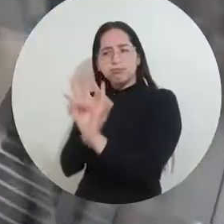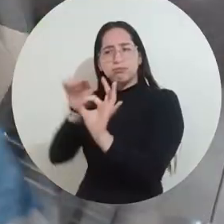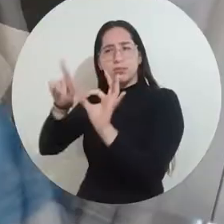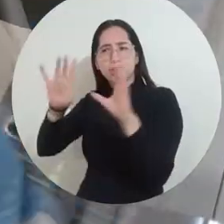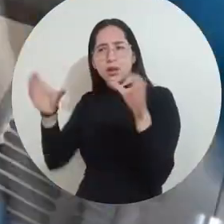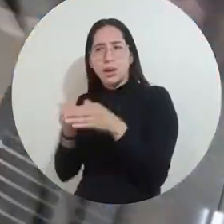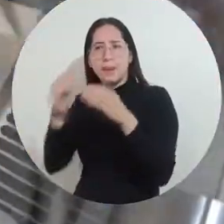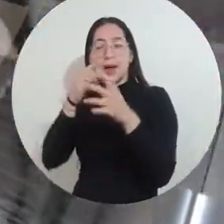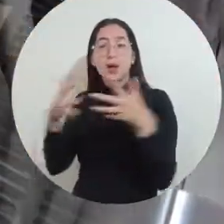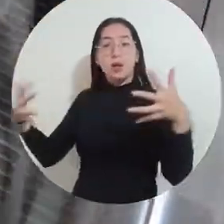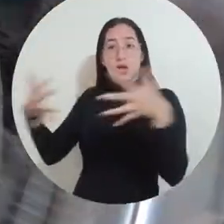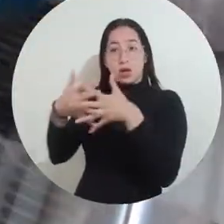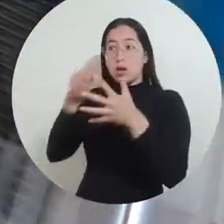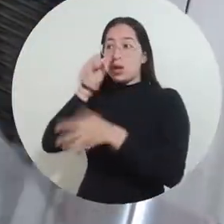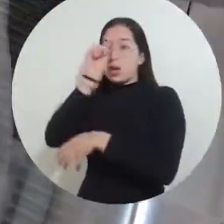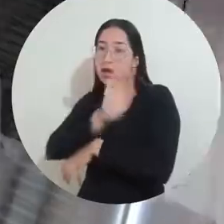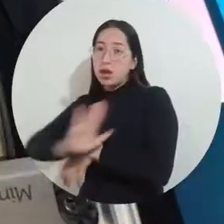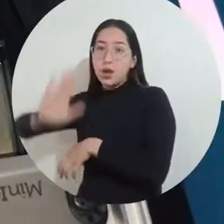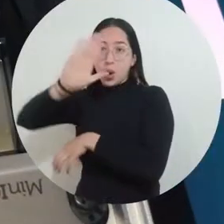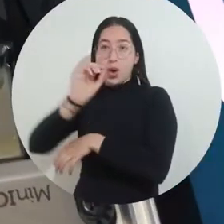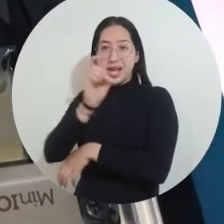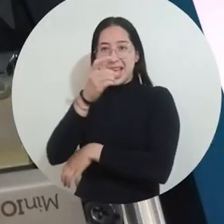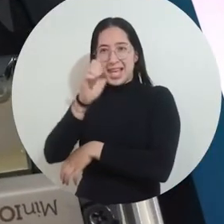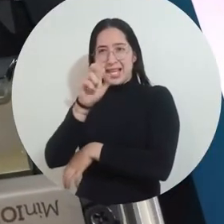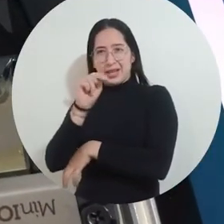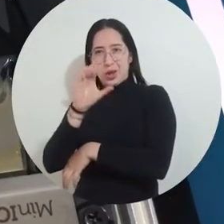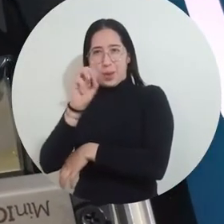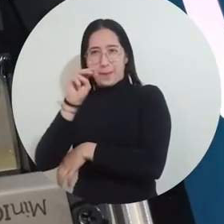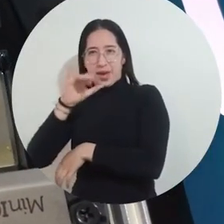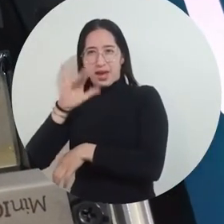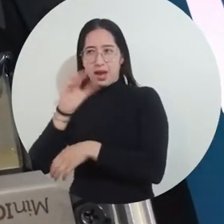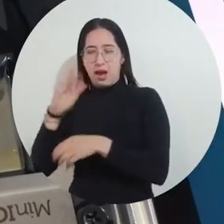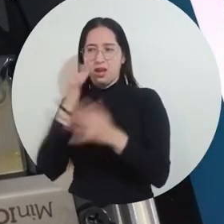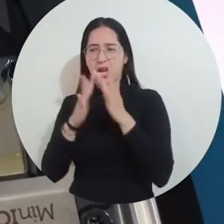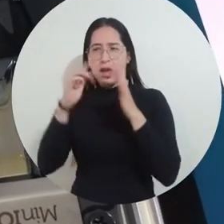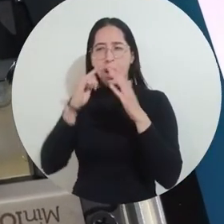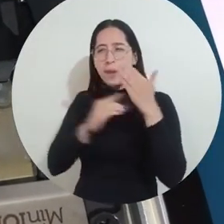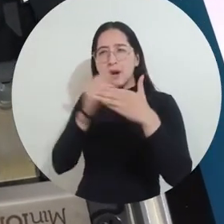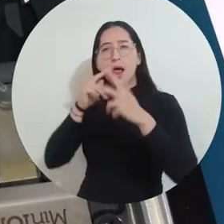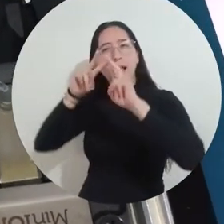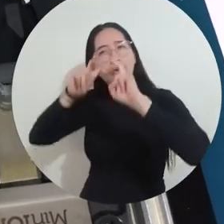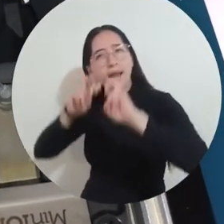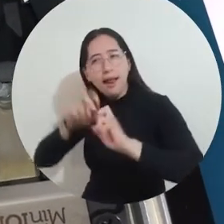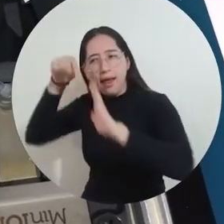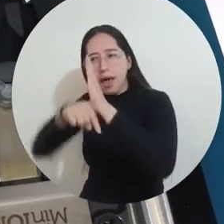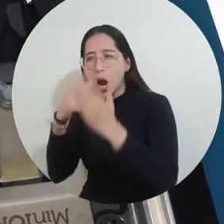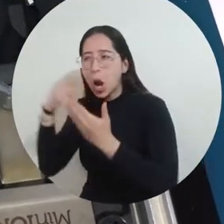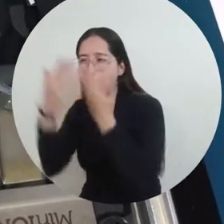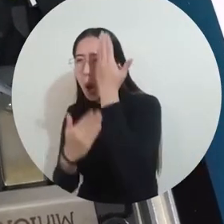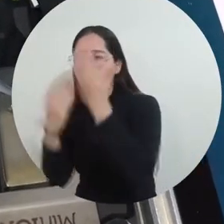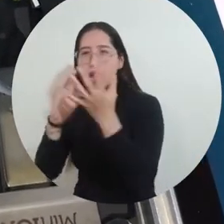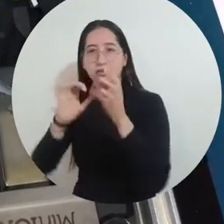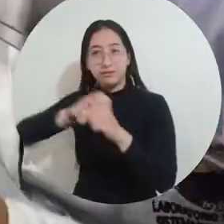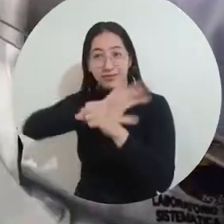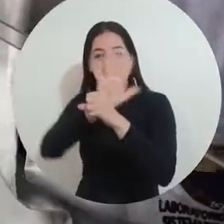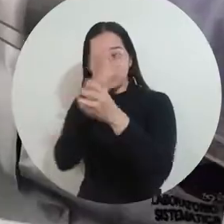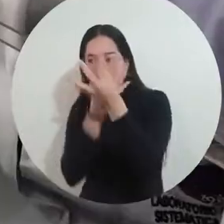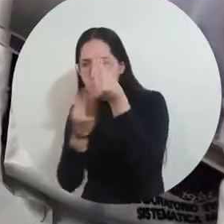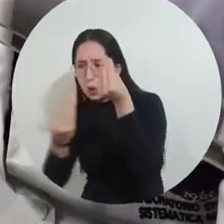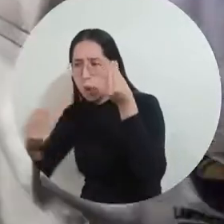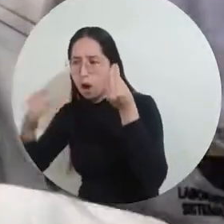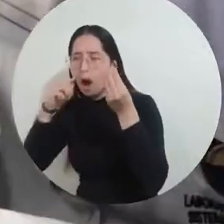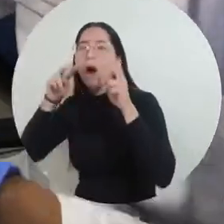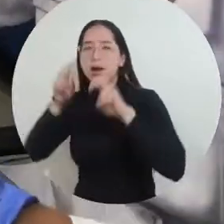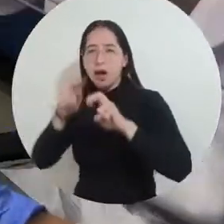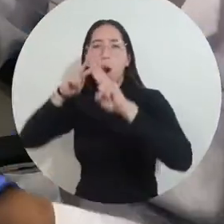es también a través de la Red Nacional de Genómica, hacemos la secuenciación de las diferentes variantes que están circulando en la región. Ahora